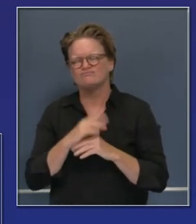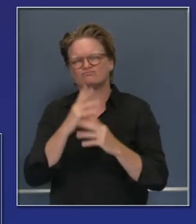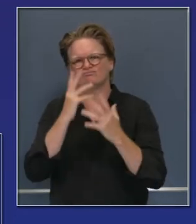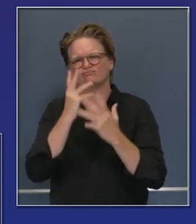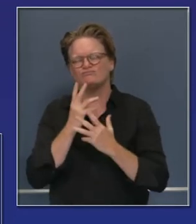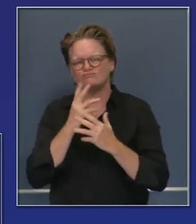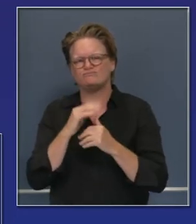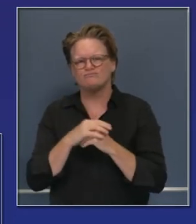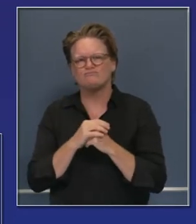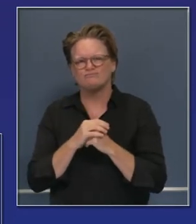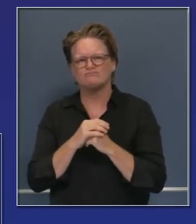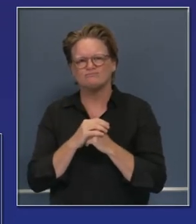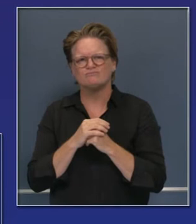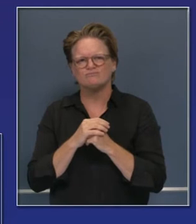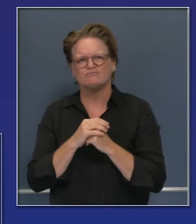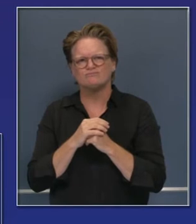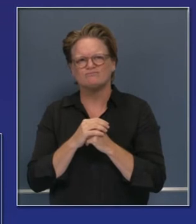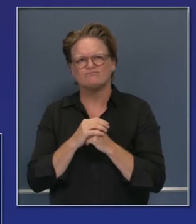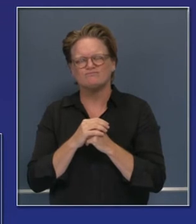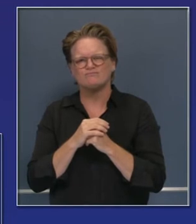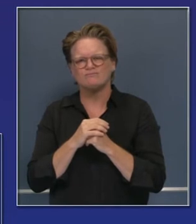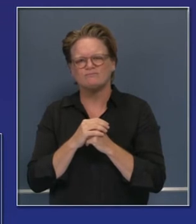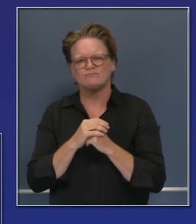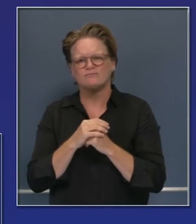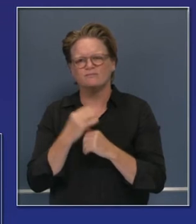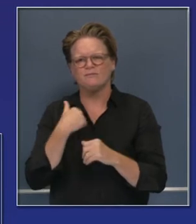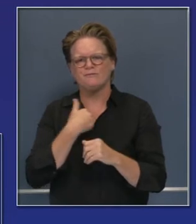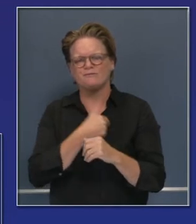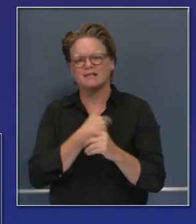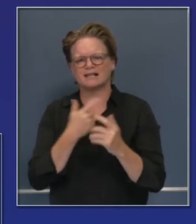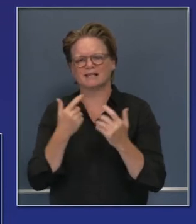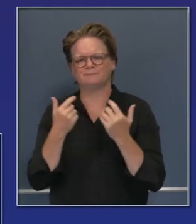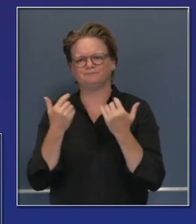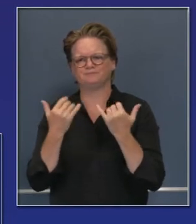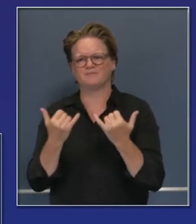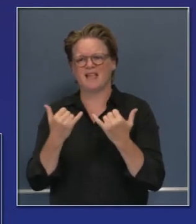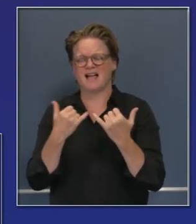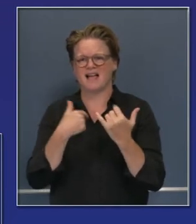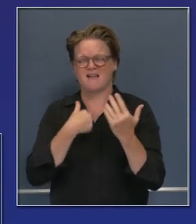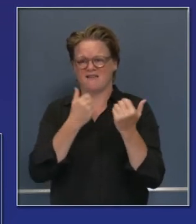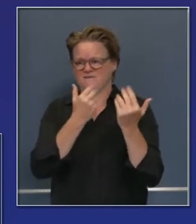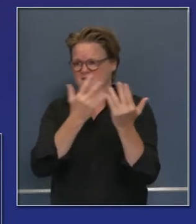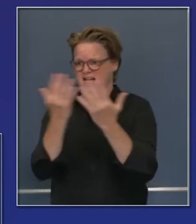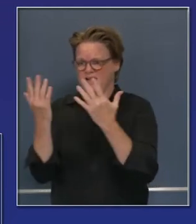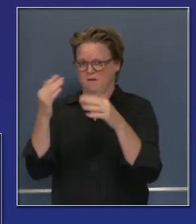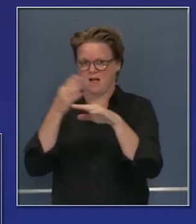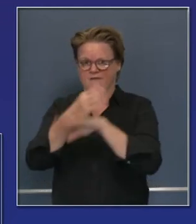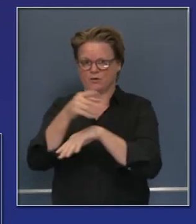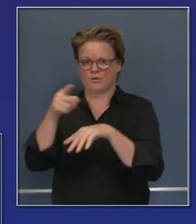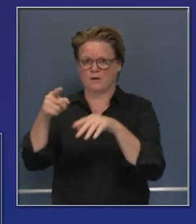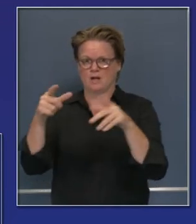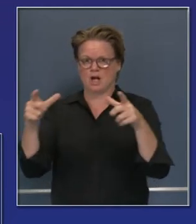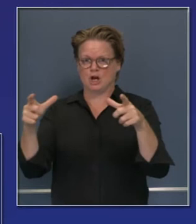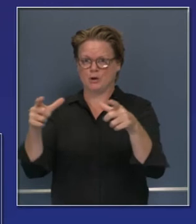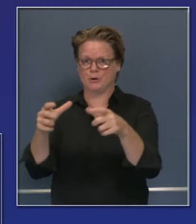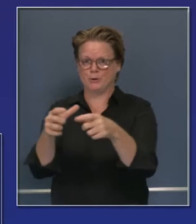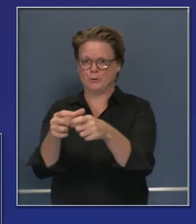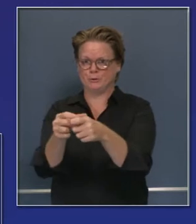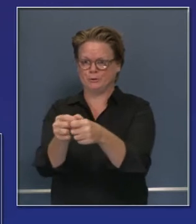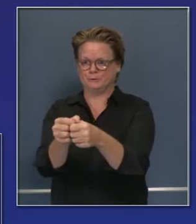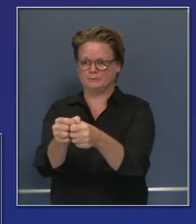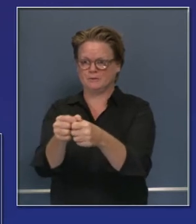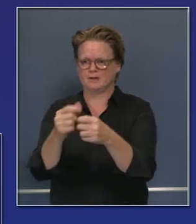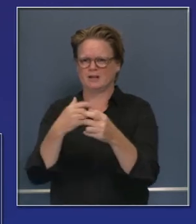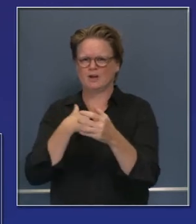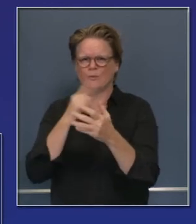preocupan mucho. Sabemos lo que sabemos, pero hay muchas cosas que no sabemos. Una vez que se apagan los incendios, volvemos a los lugares,